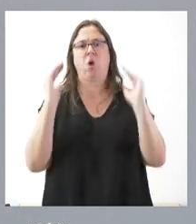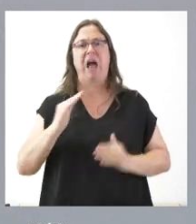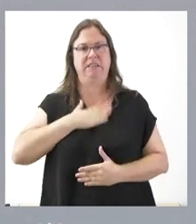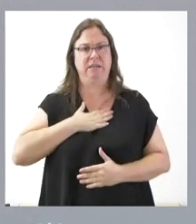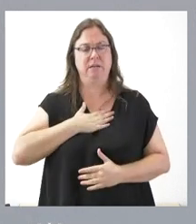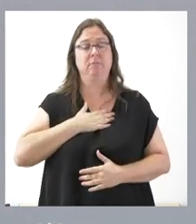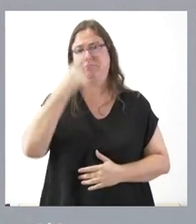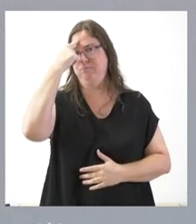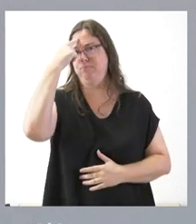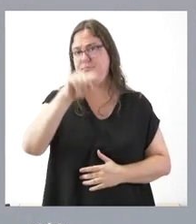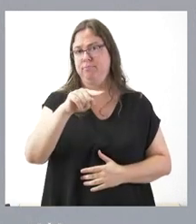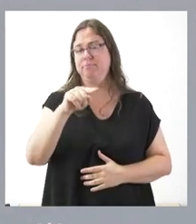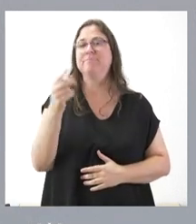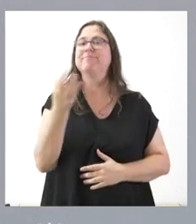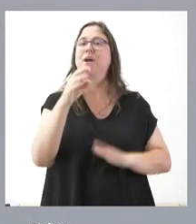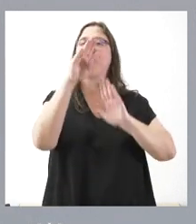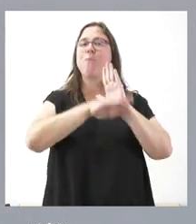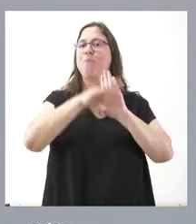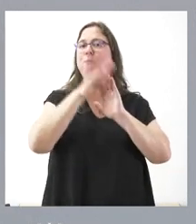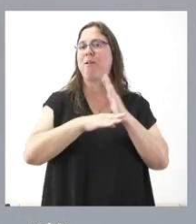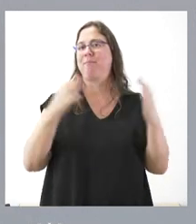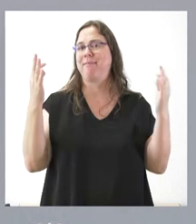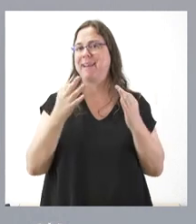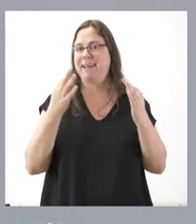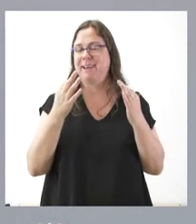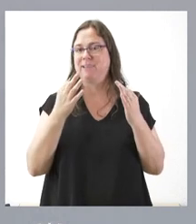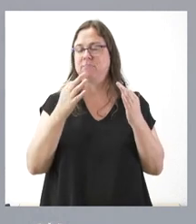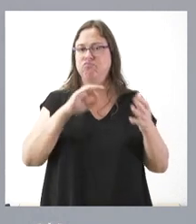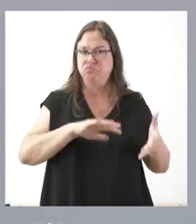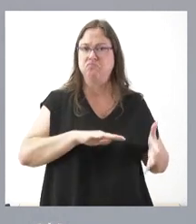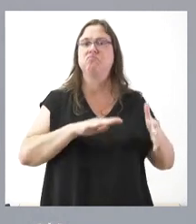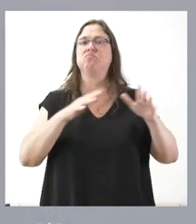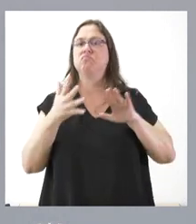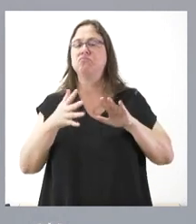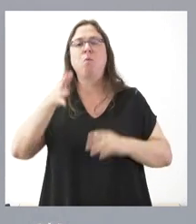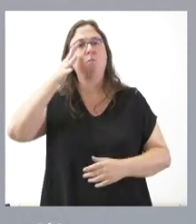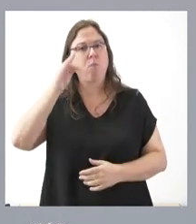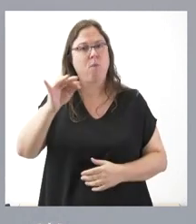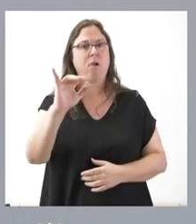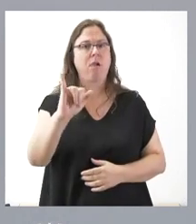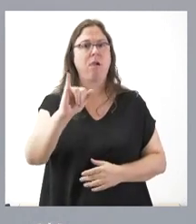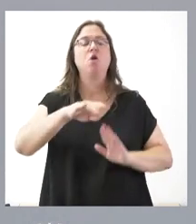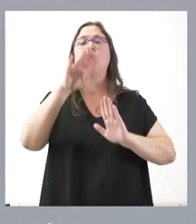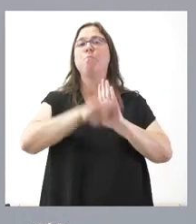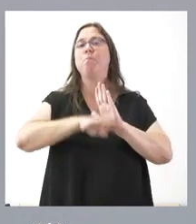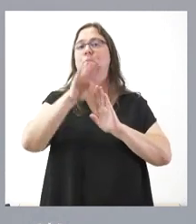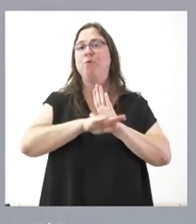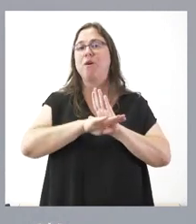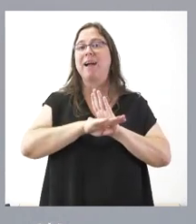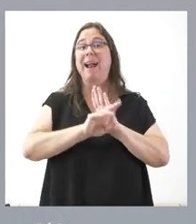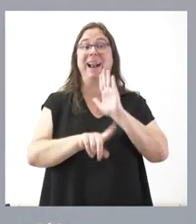saben, son programas que tienen una implantación en el medio rural, programas que la